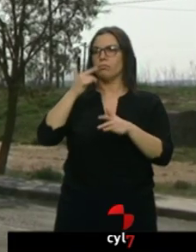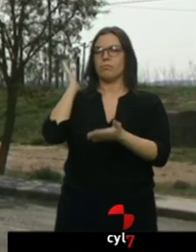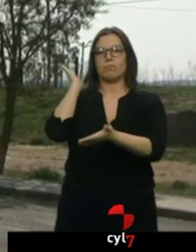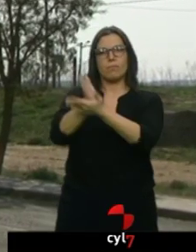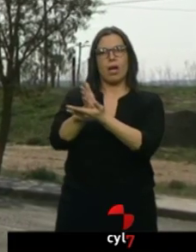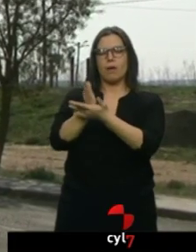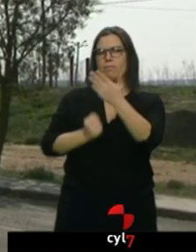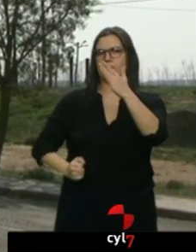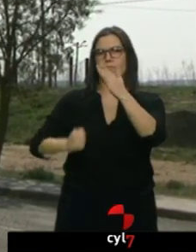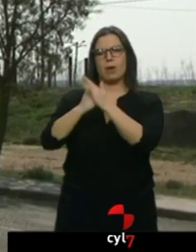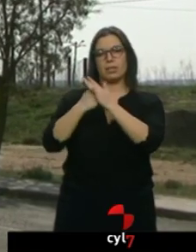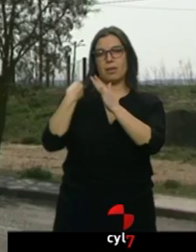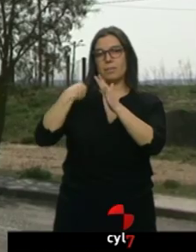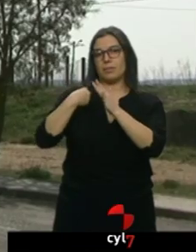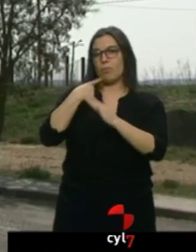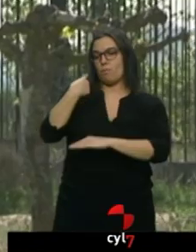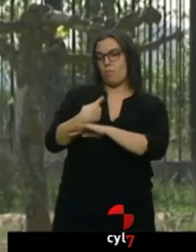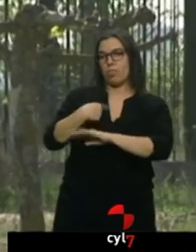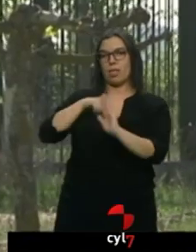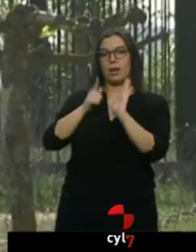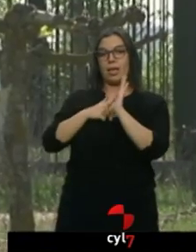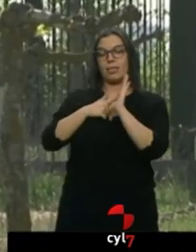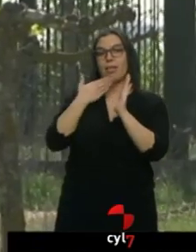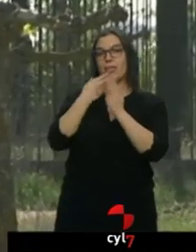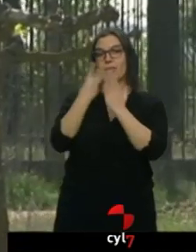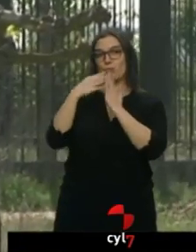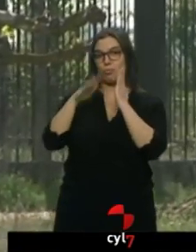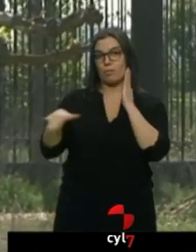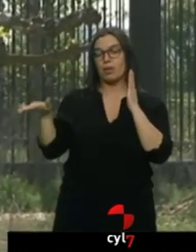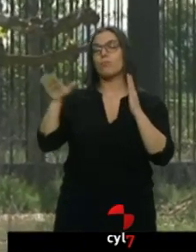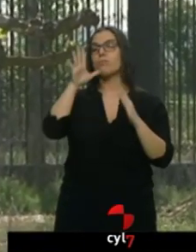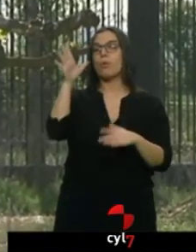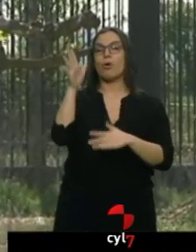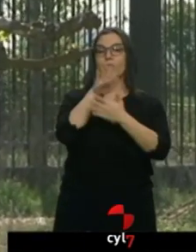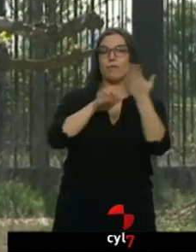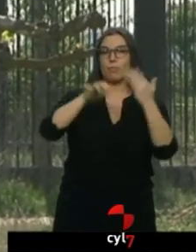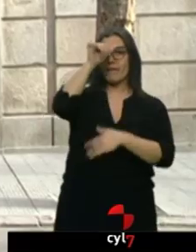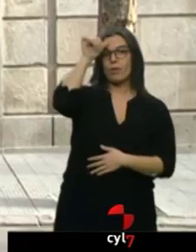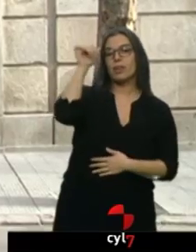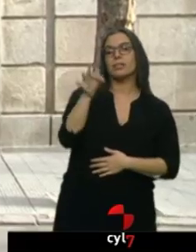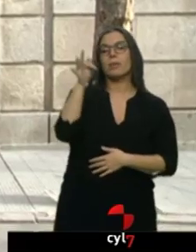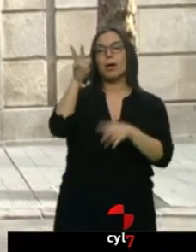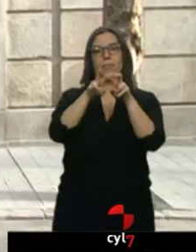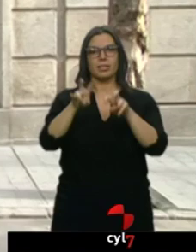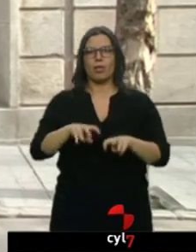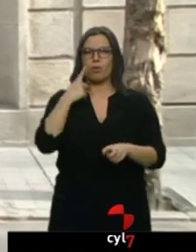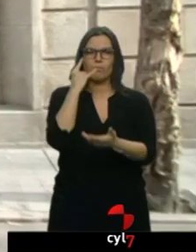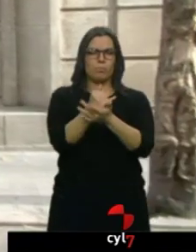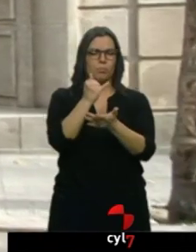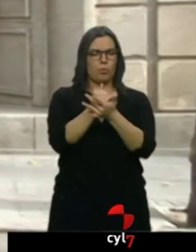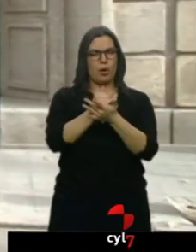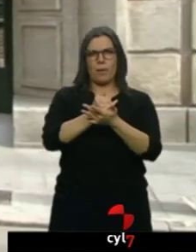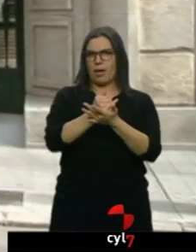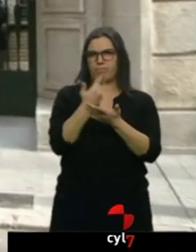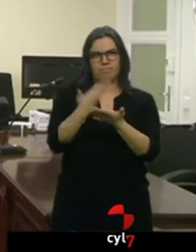en la ley del menor, ya que los informes forenses y los investigadores del caso aportaron pruebas irrefutables de su